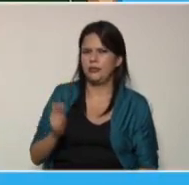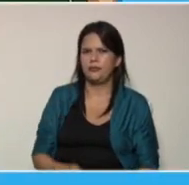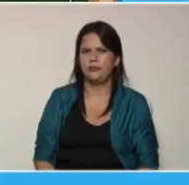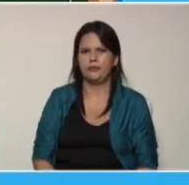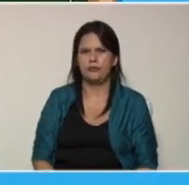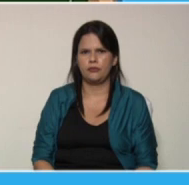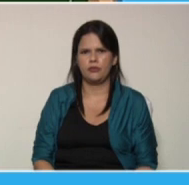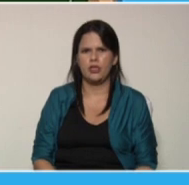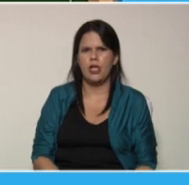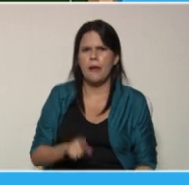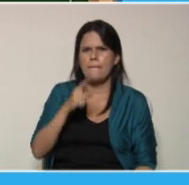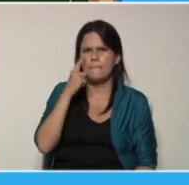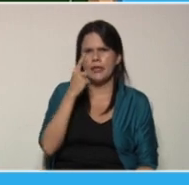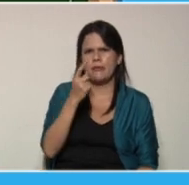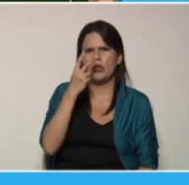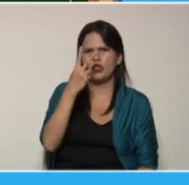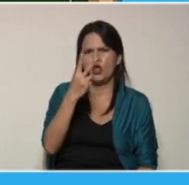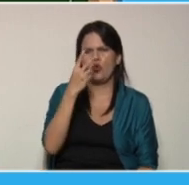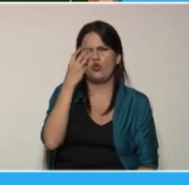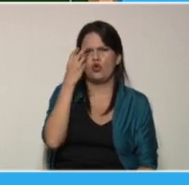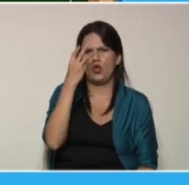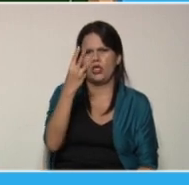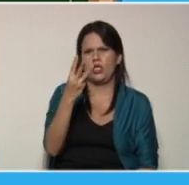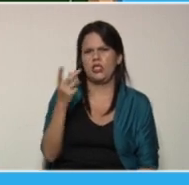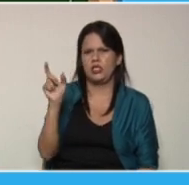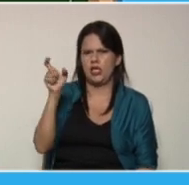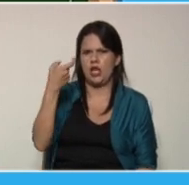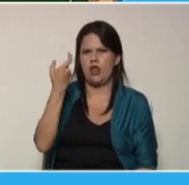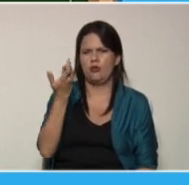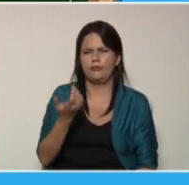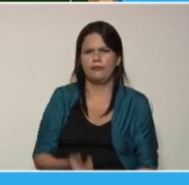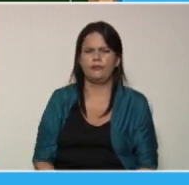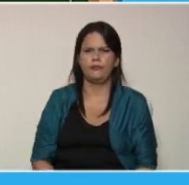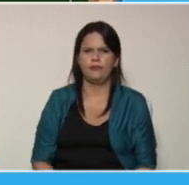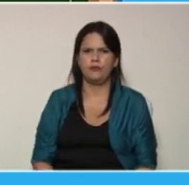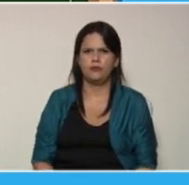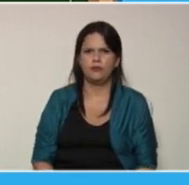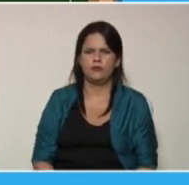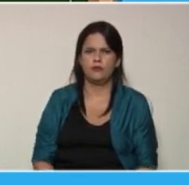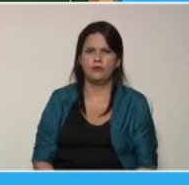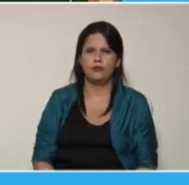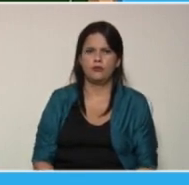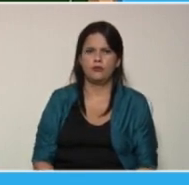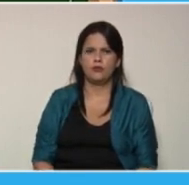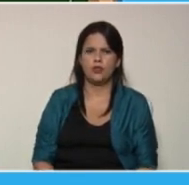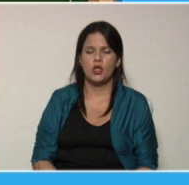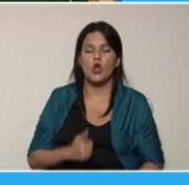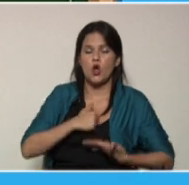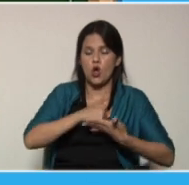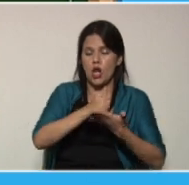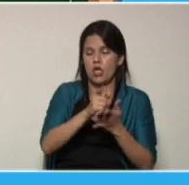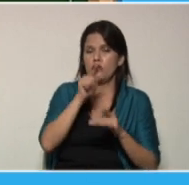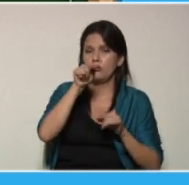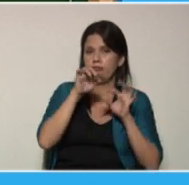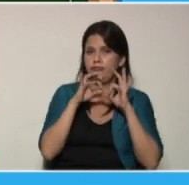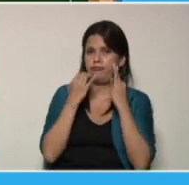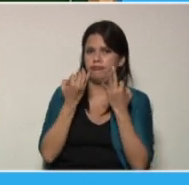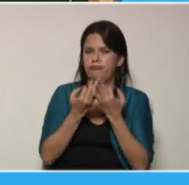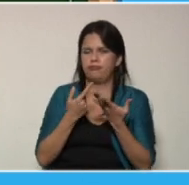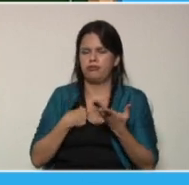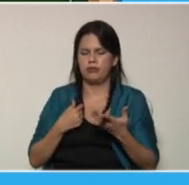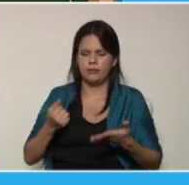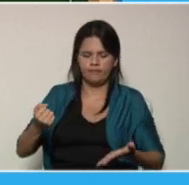actividades para niños y niñas de primero segundo y tercer grado con la ayuda de tus familiares